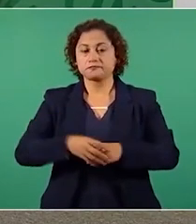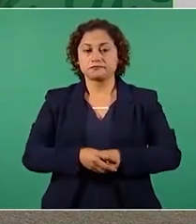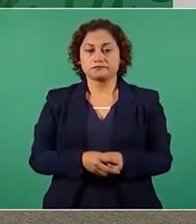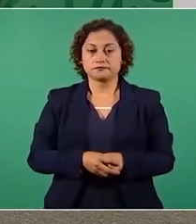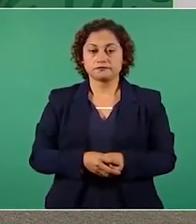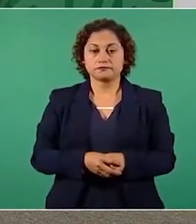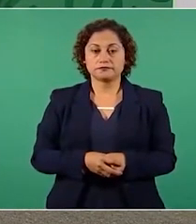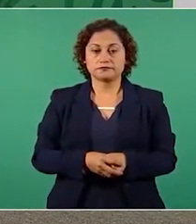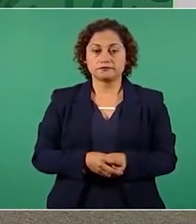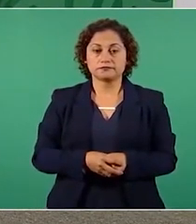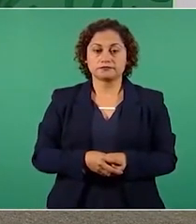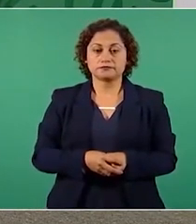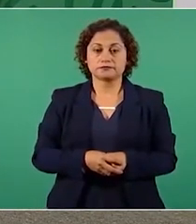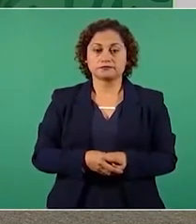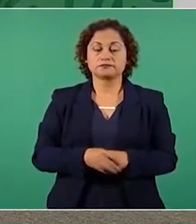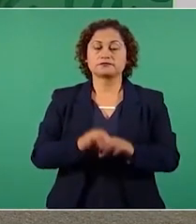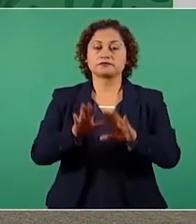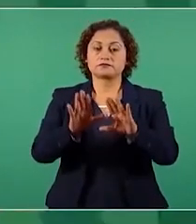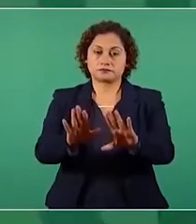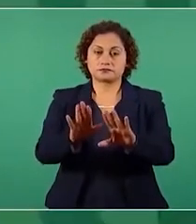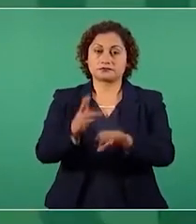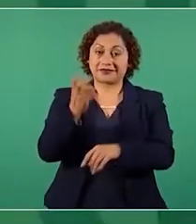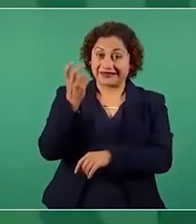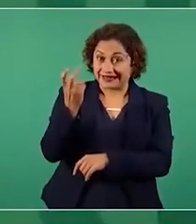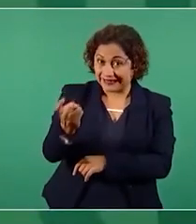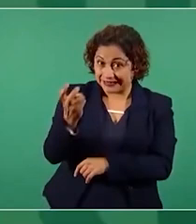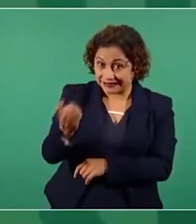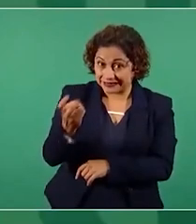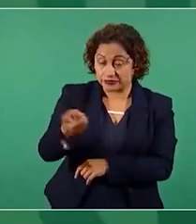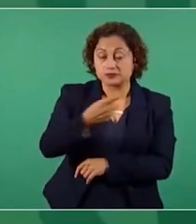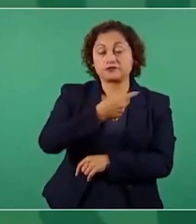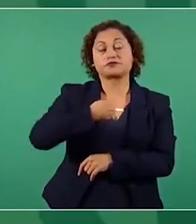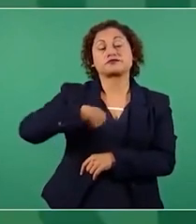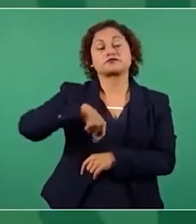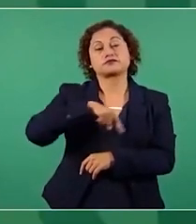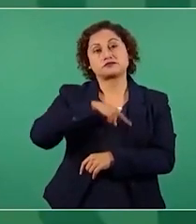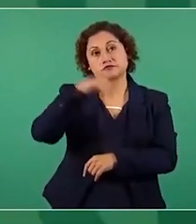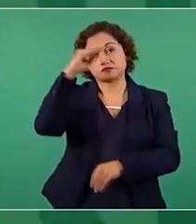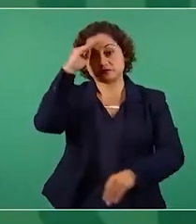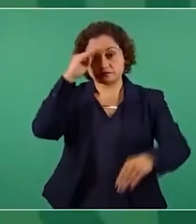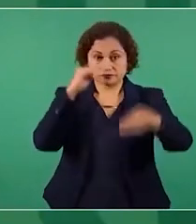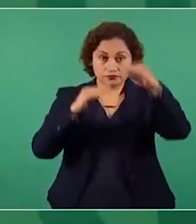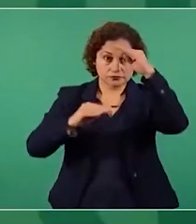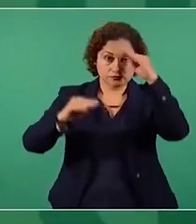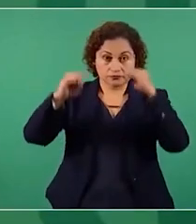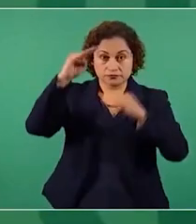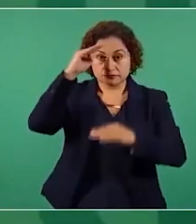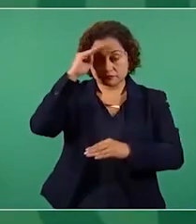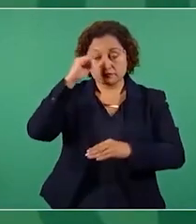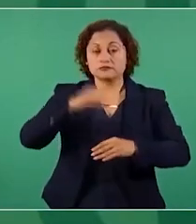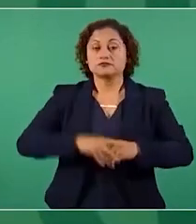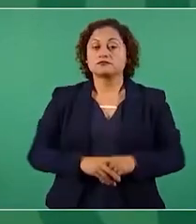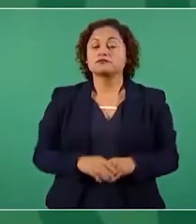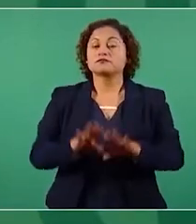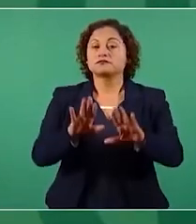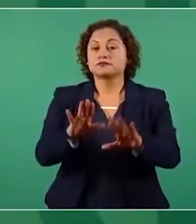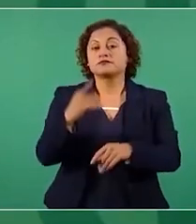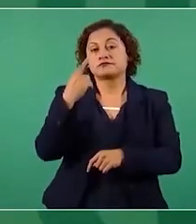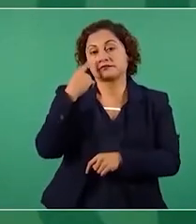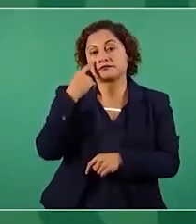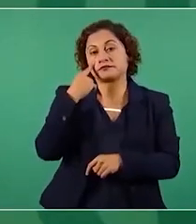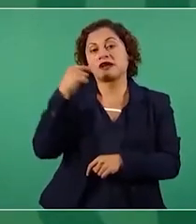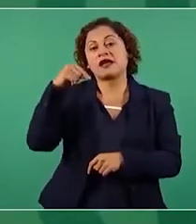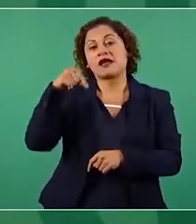Eso es lo que estamos viendo, que no podemos hacer una